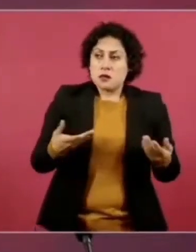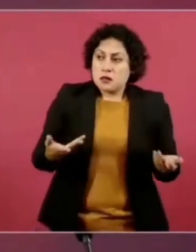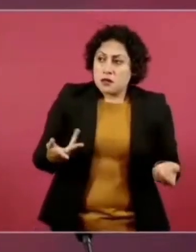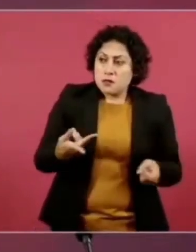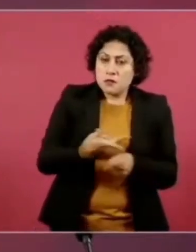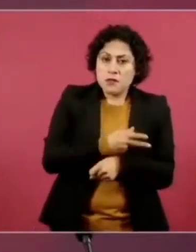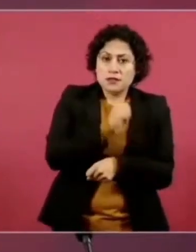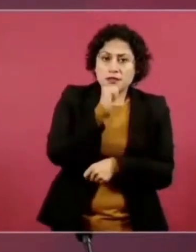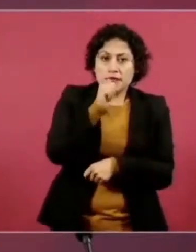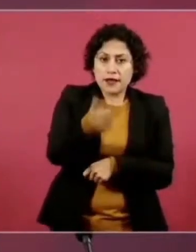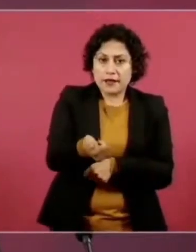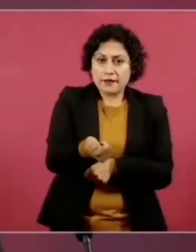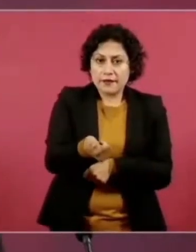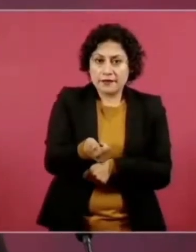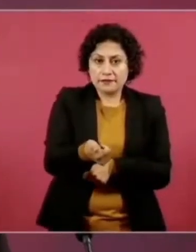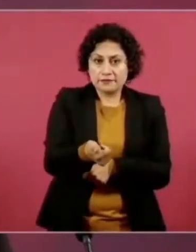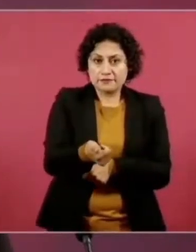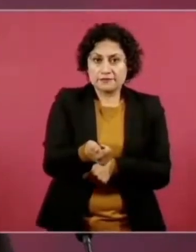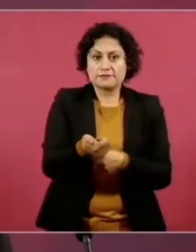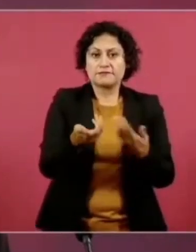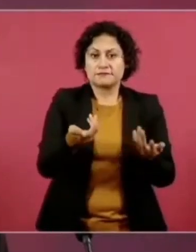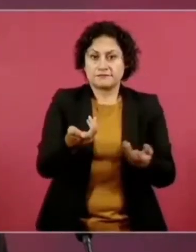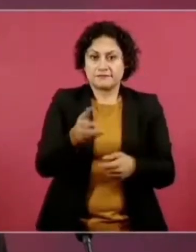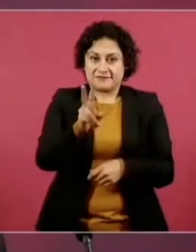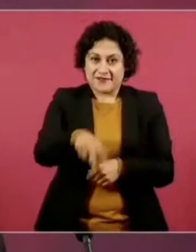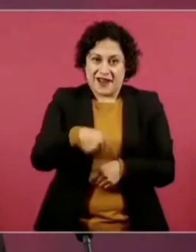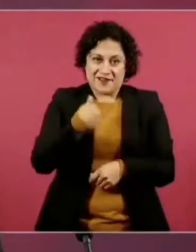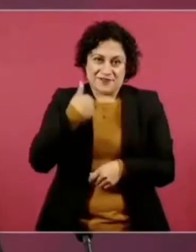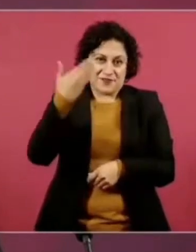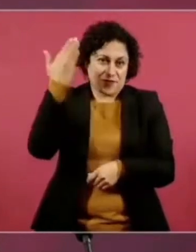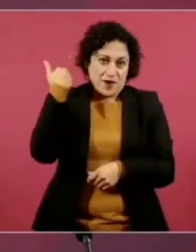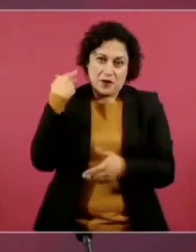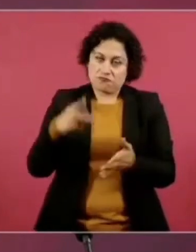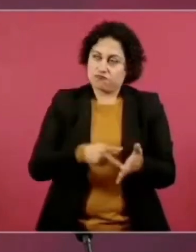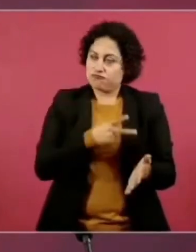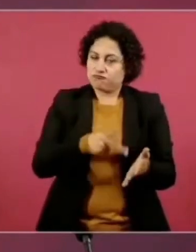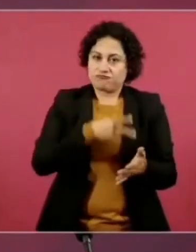Siempre lo digo, no perdían ni siquiera su respetabilidad.